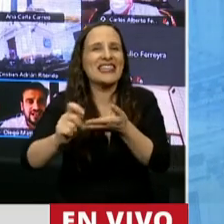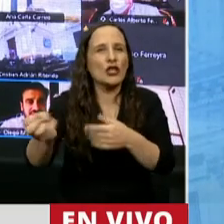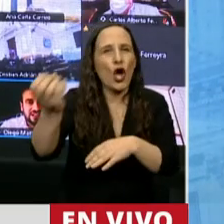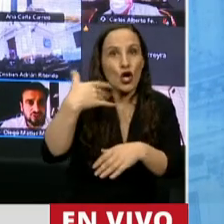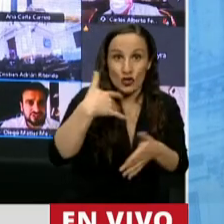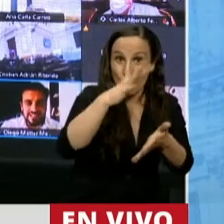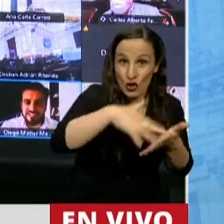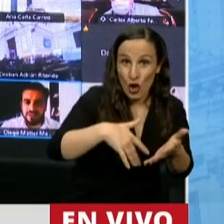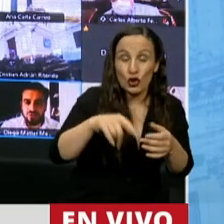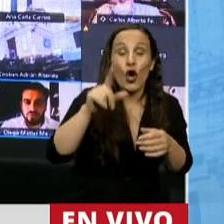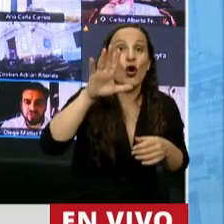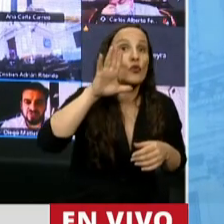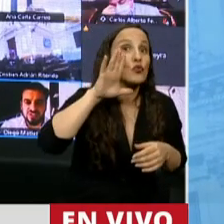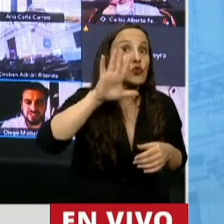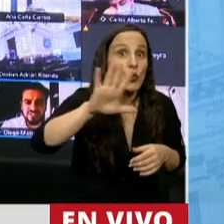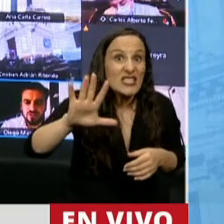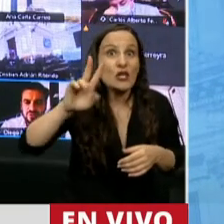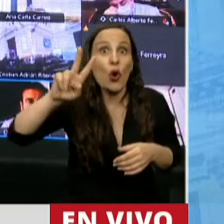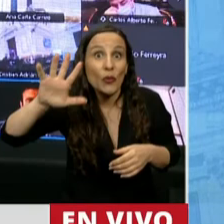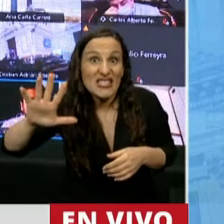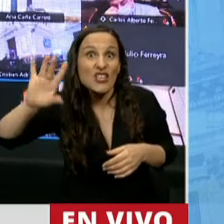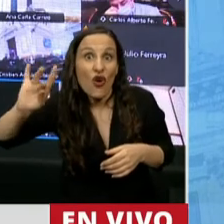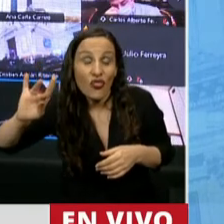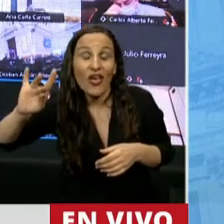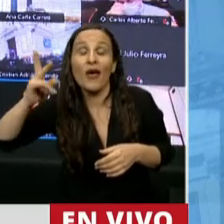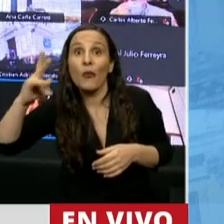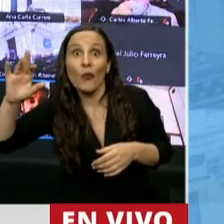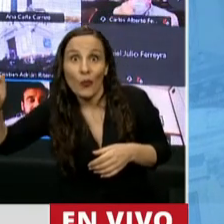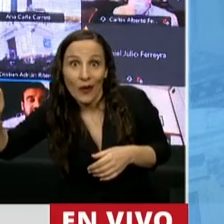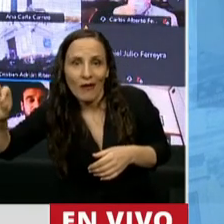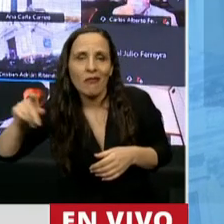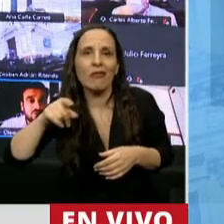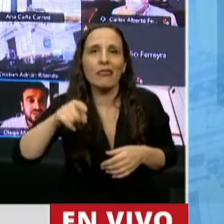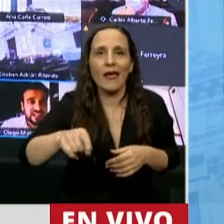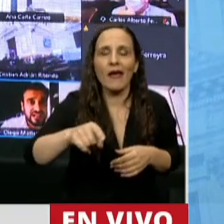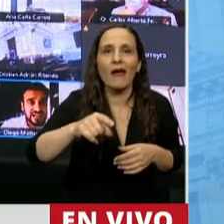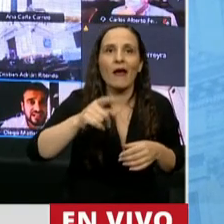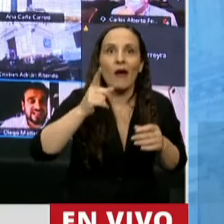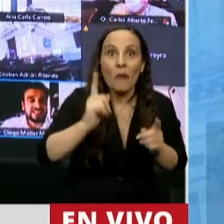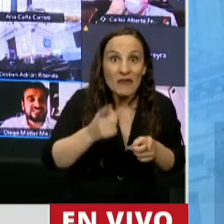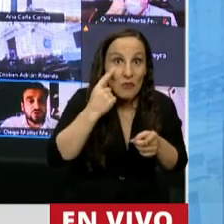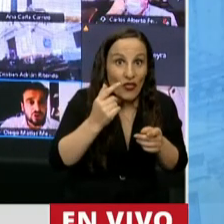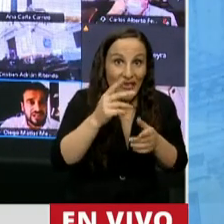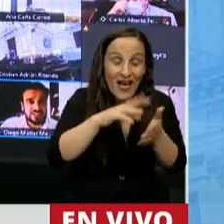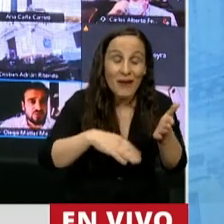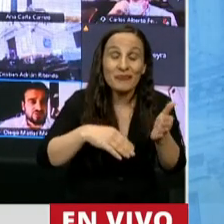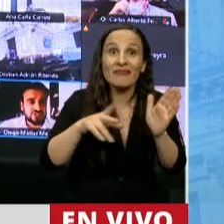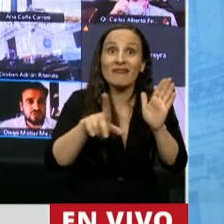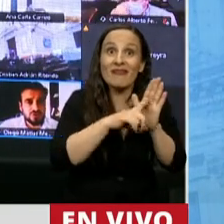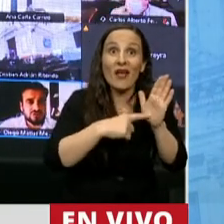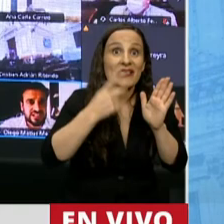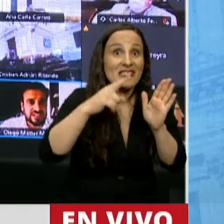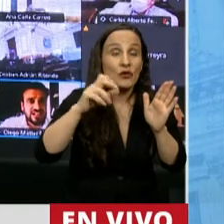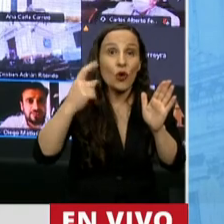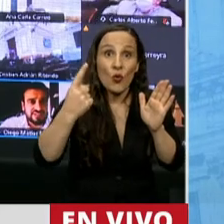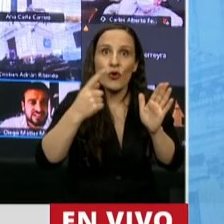nota que lleva el número 5525-D-2020, que el mismo día en que se violó el artículo 101-TER,